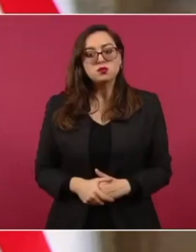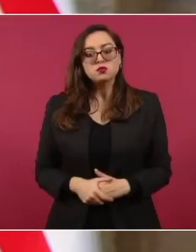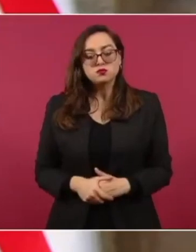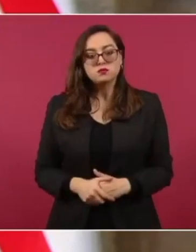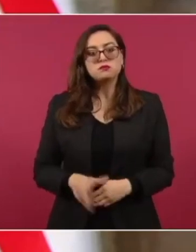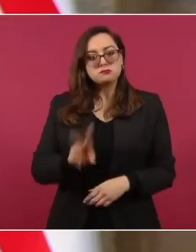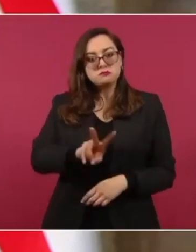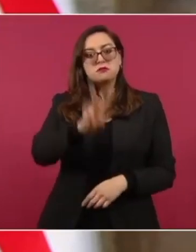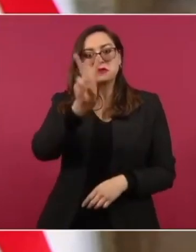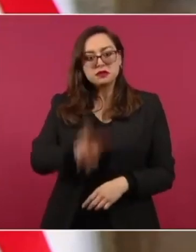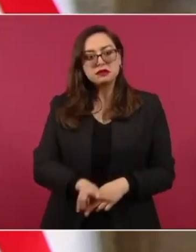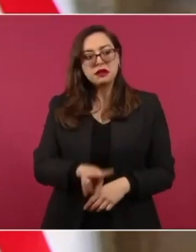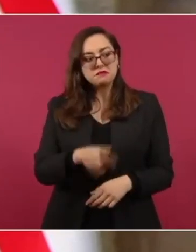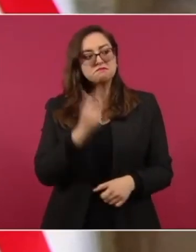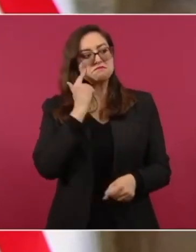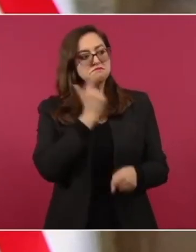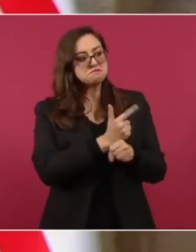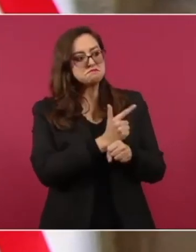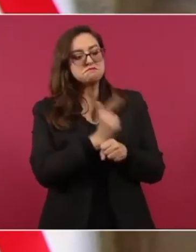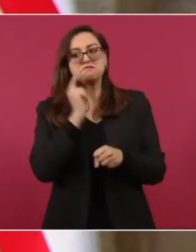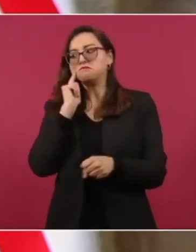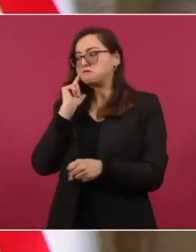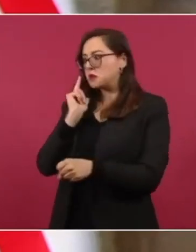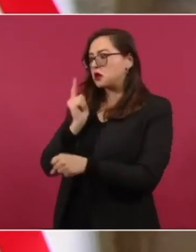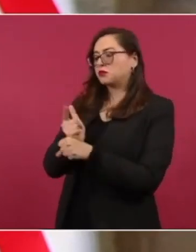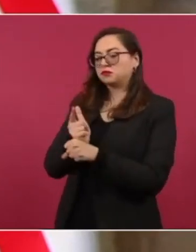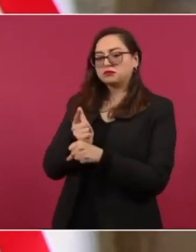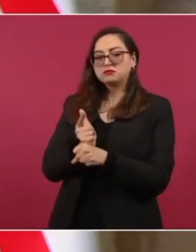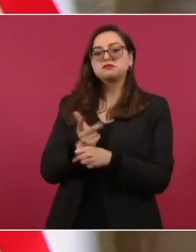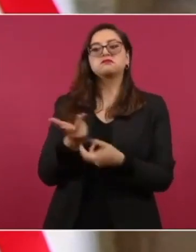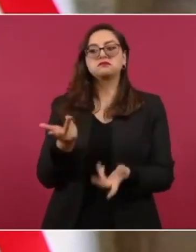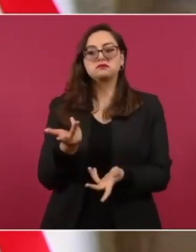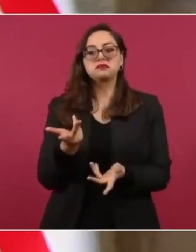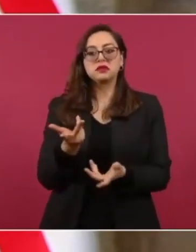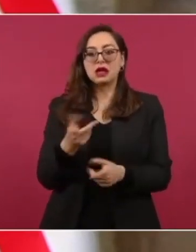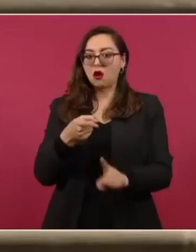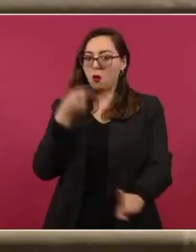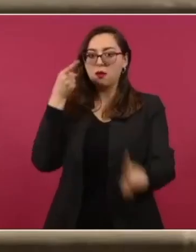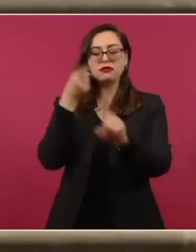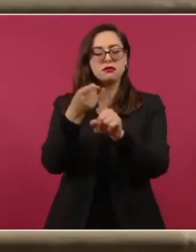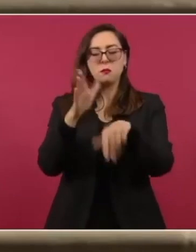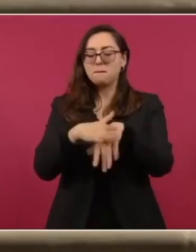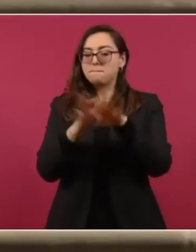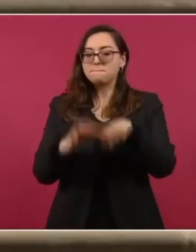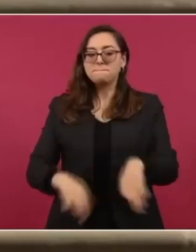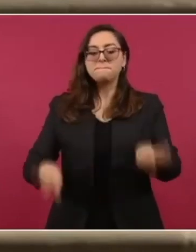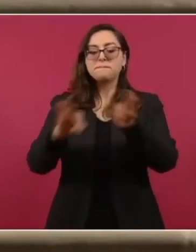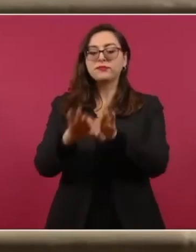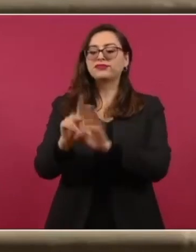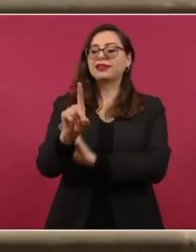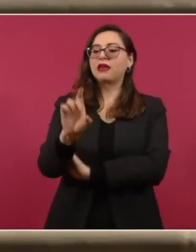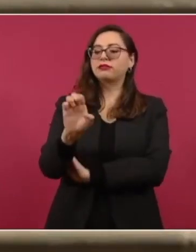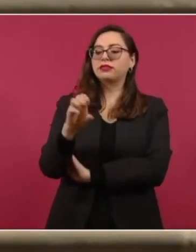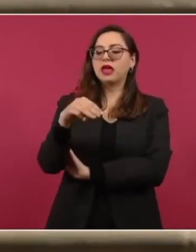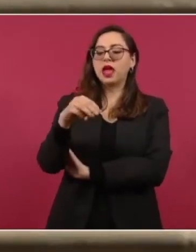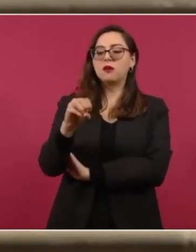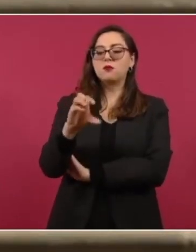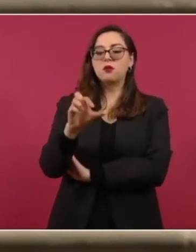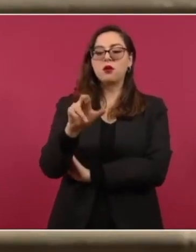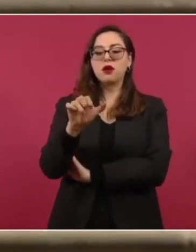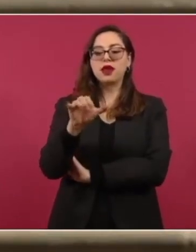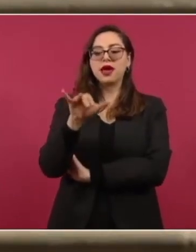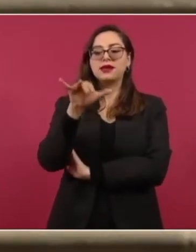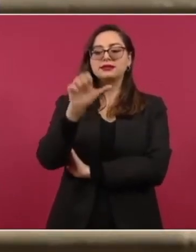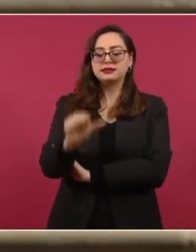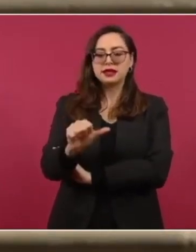favor de la democracia. Nuestro apoyo al presidente